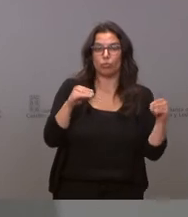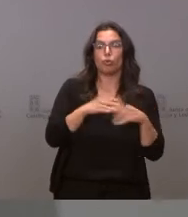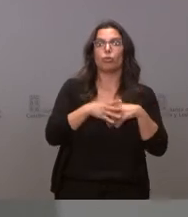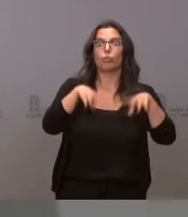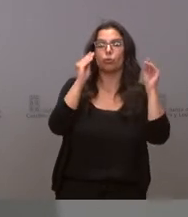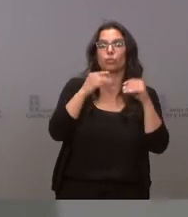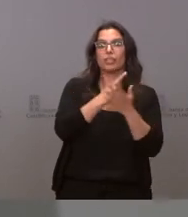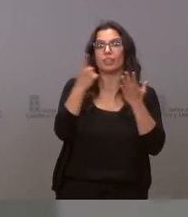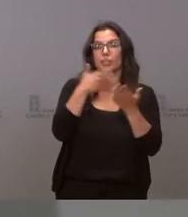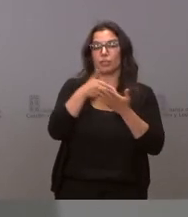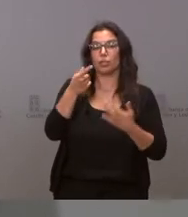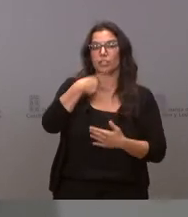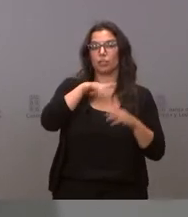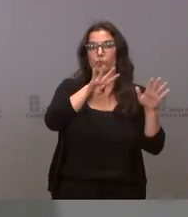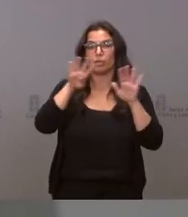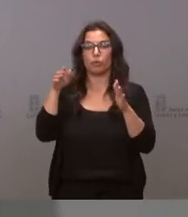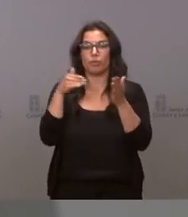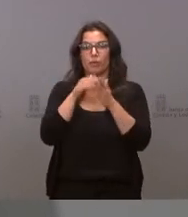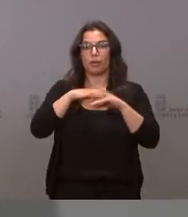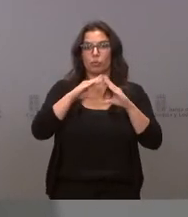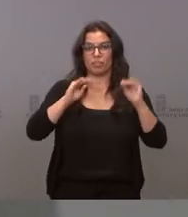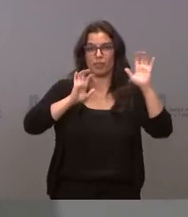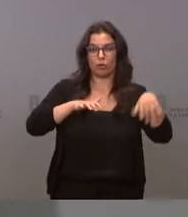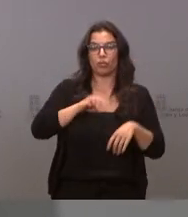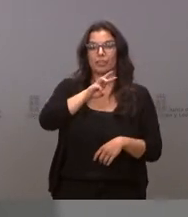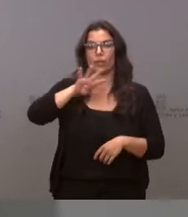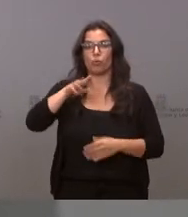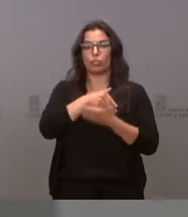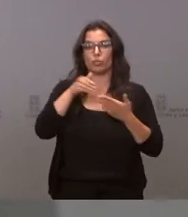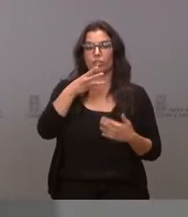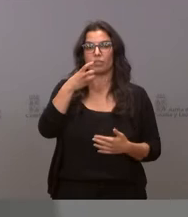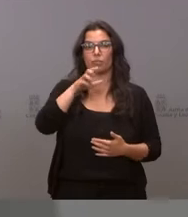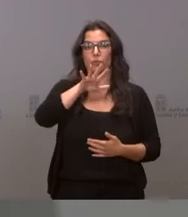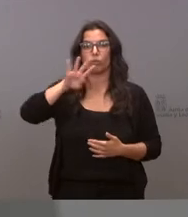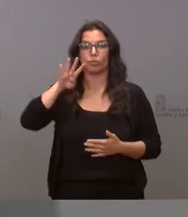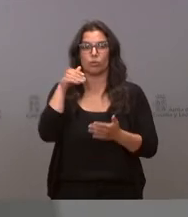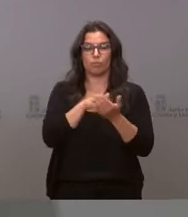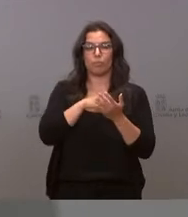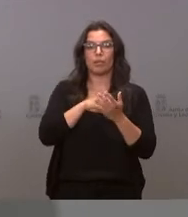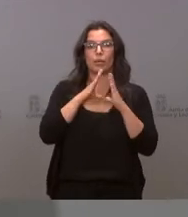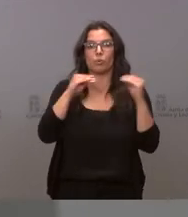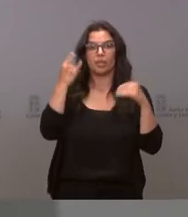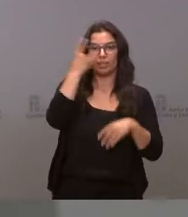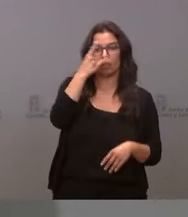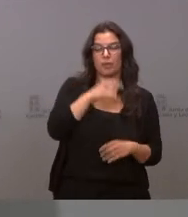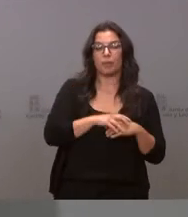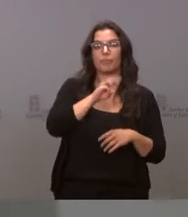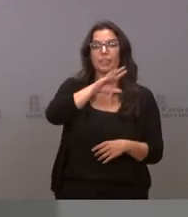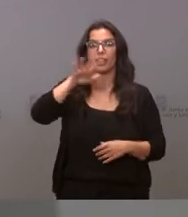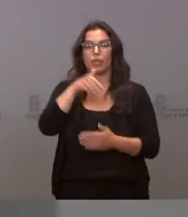.199.000 a la de León, 34.354.000 a la de Salamanca, 35